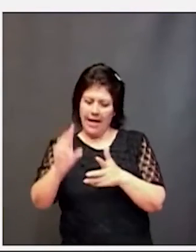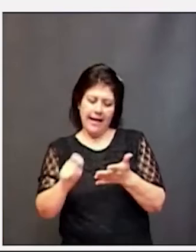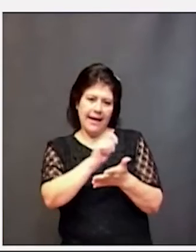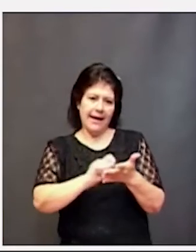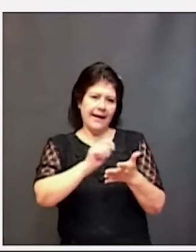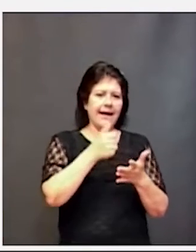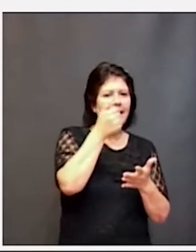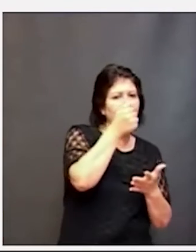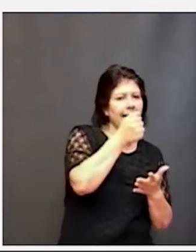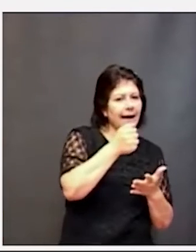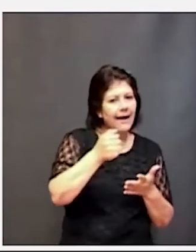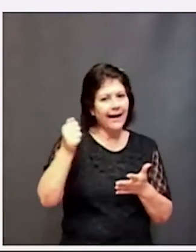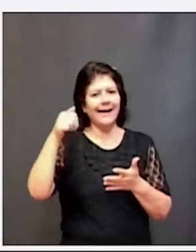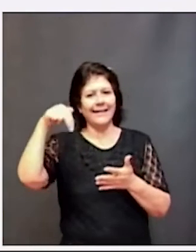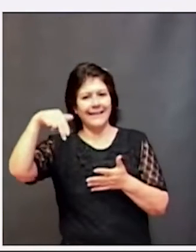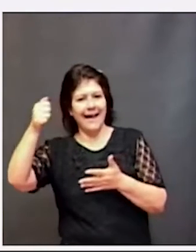ananá